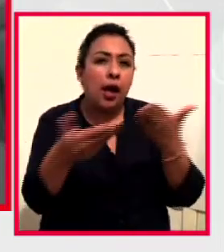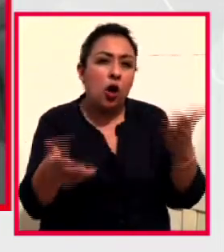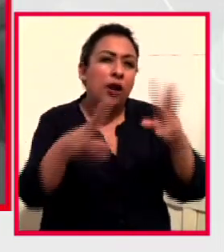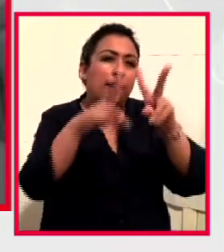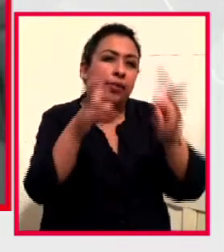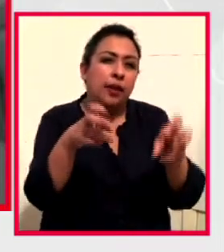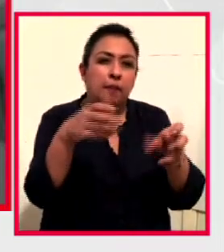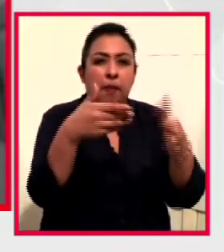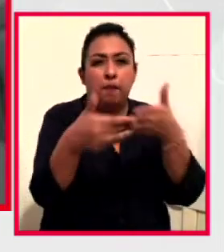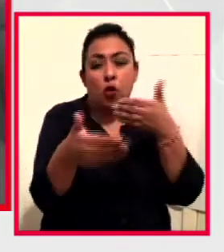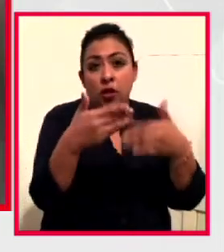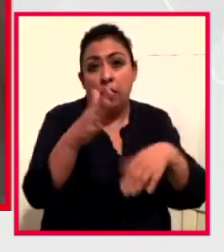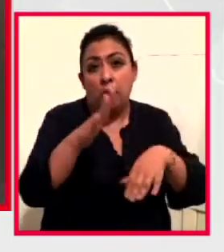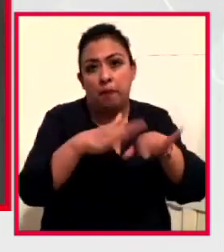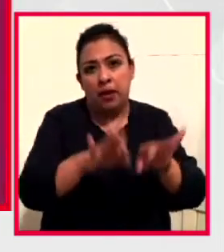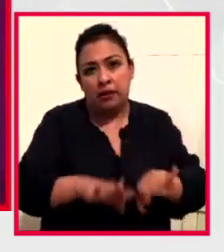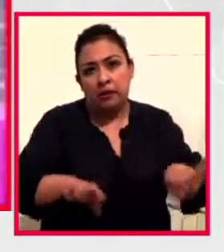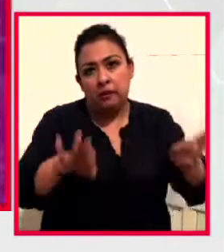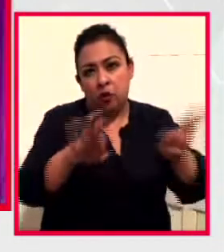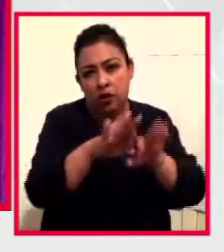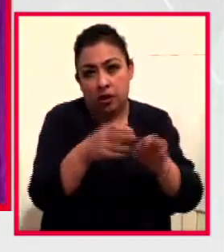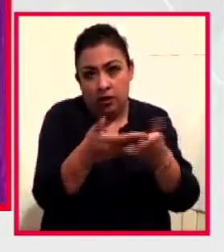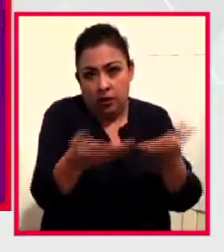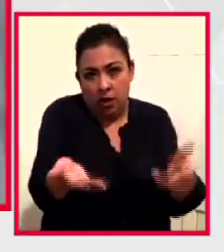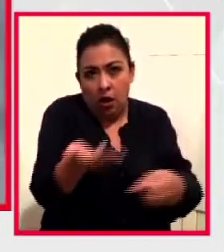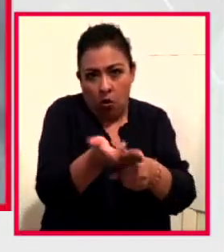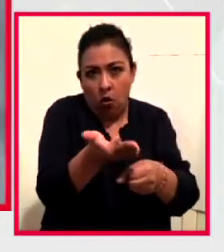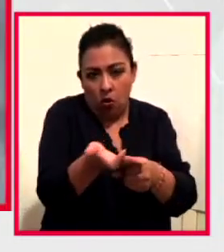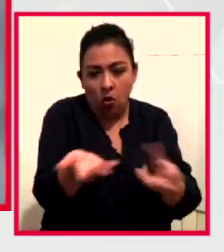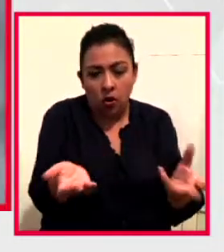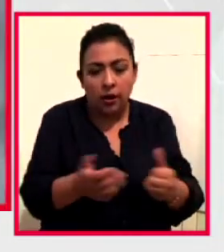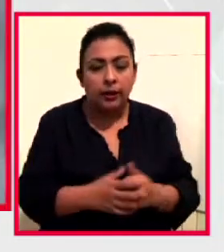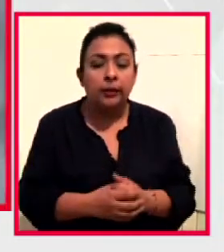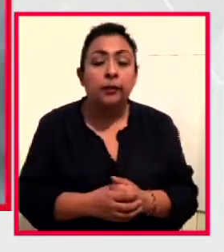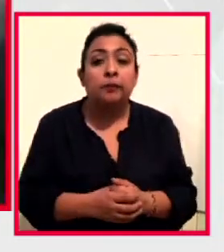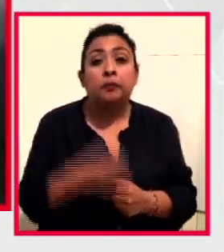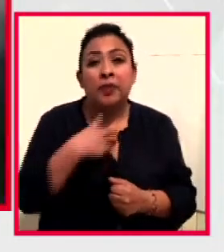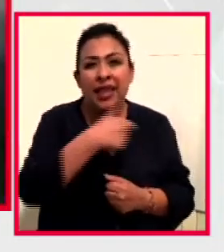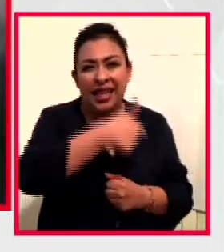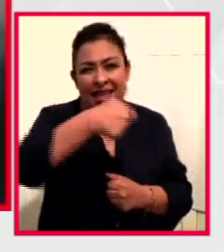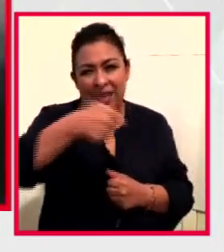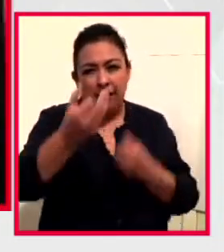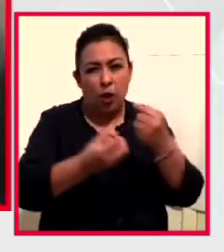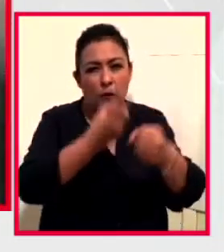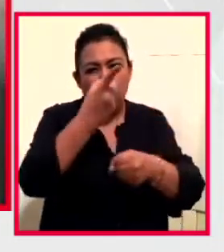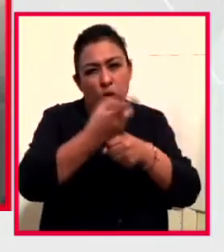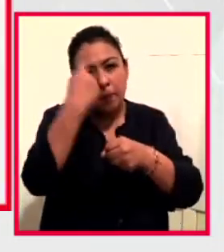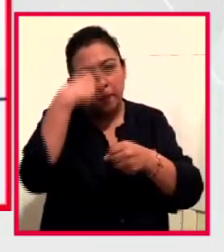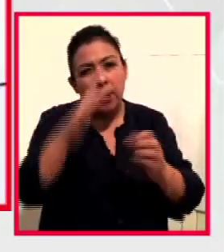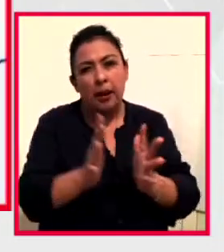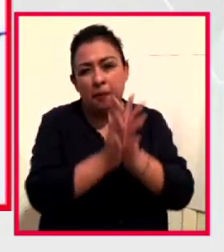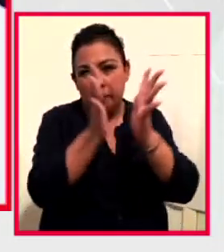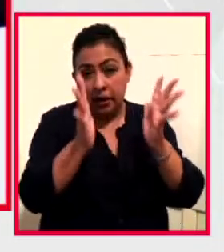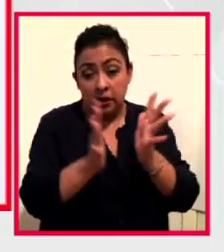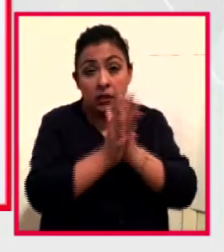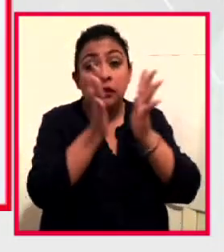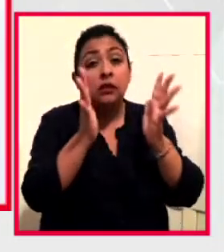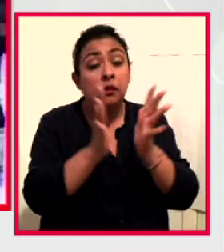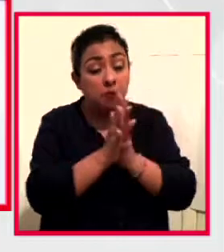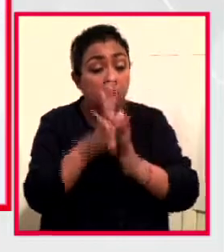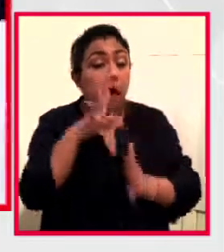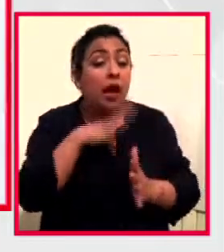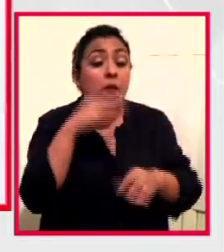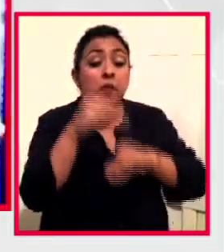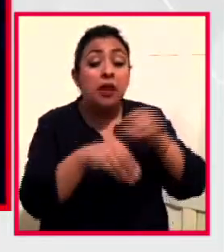pensar más importantes en este momento. Cada una de estas oportunidades de participación ha sido elaborada por los